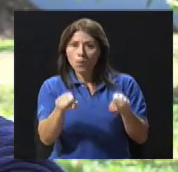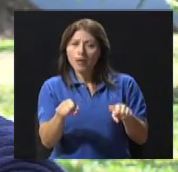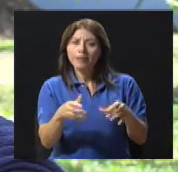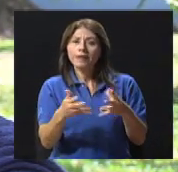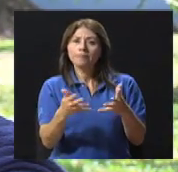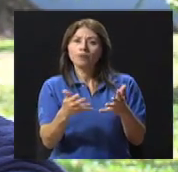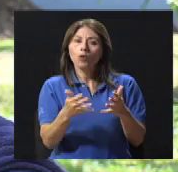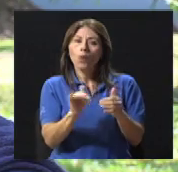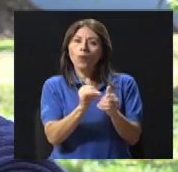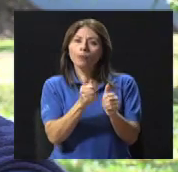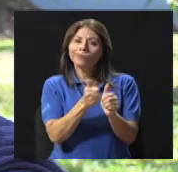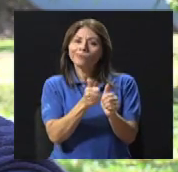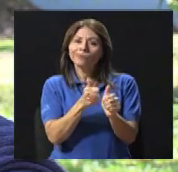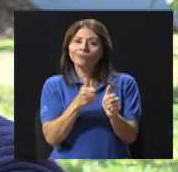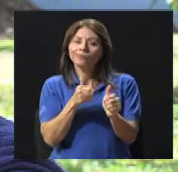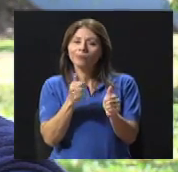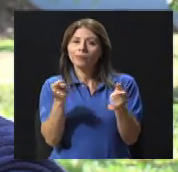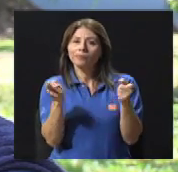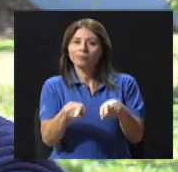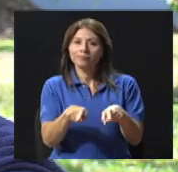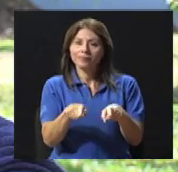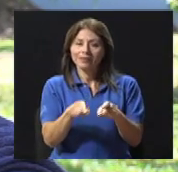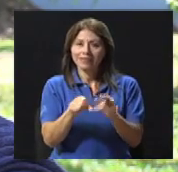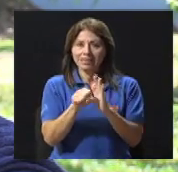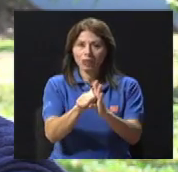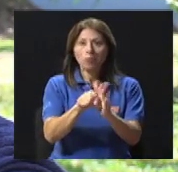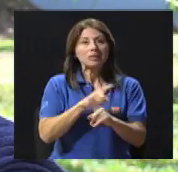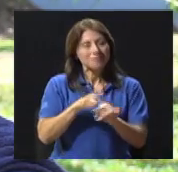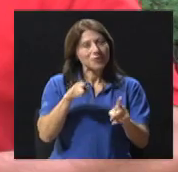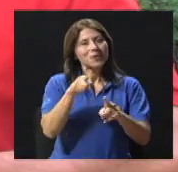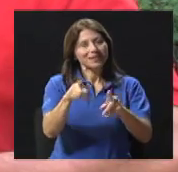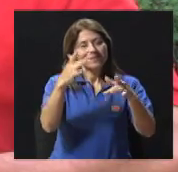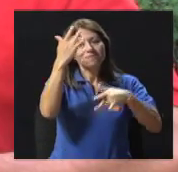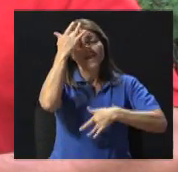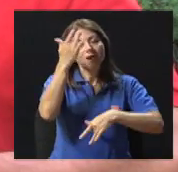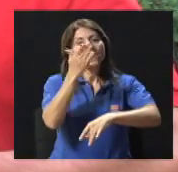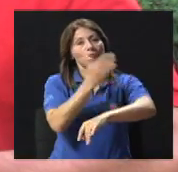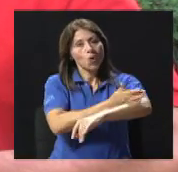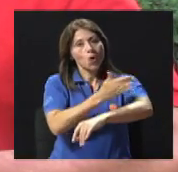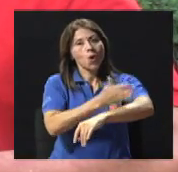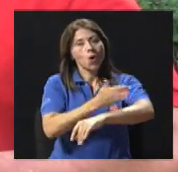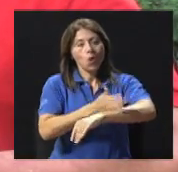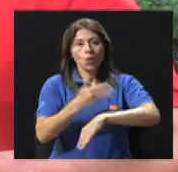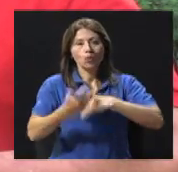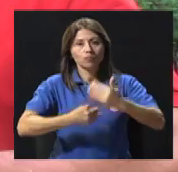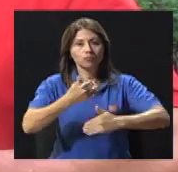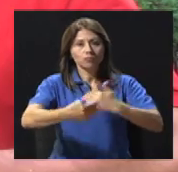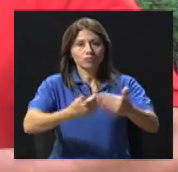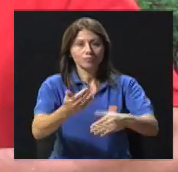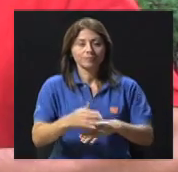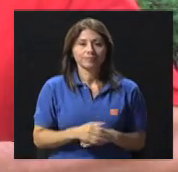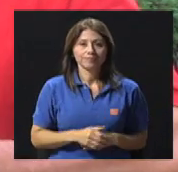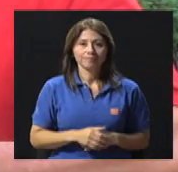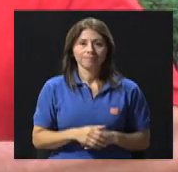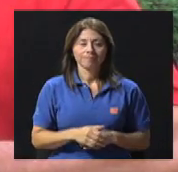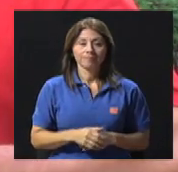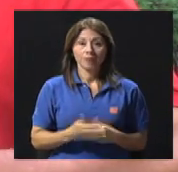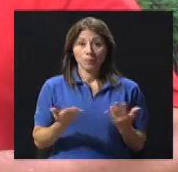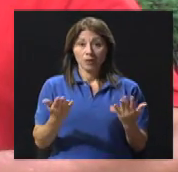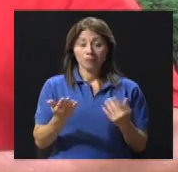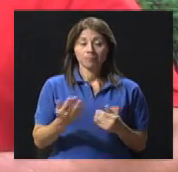la presentación, pero es progresivo. Claro. Hay algo que es fundamental en esto, los que hemos